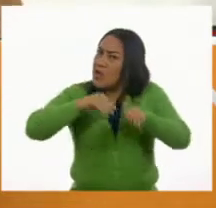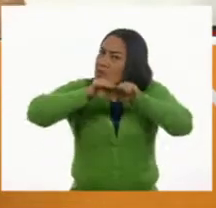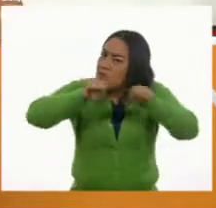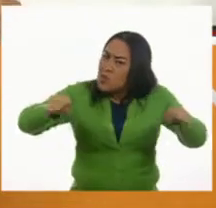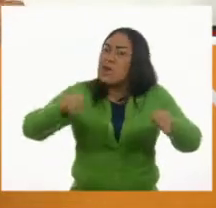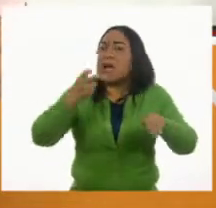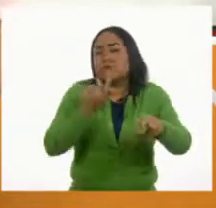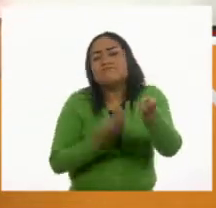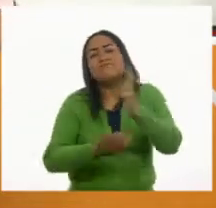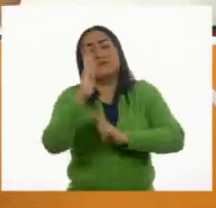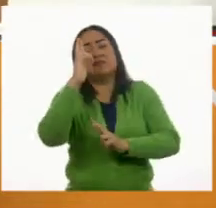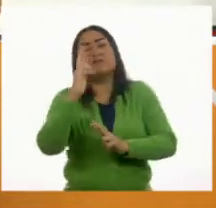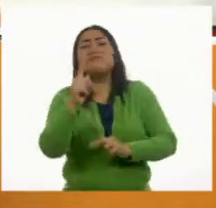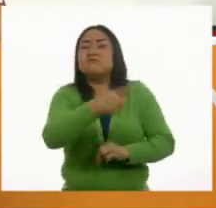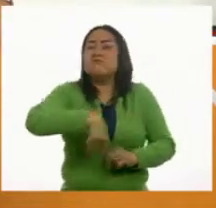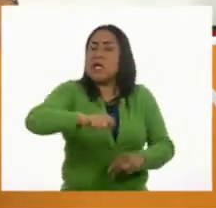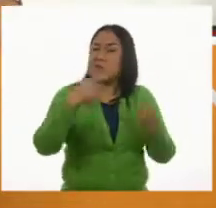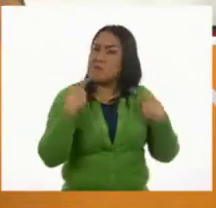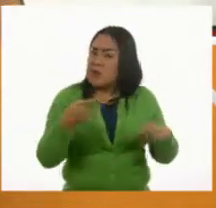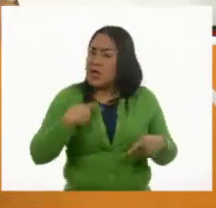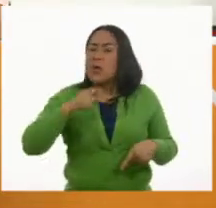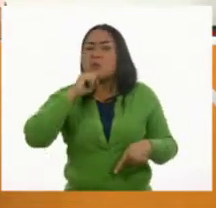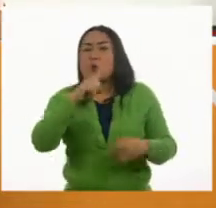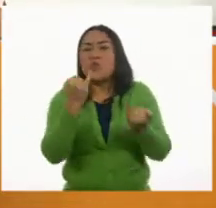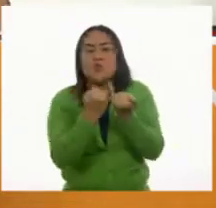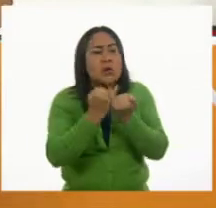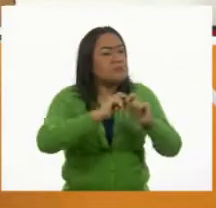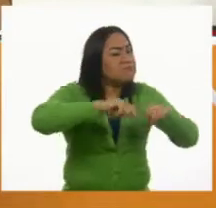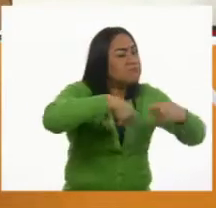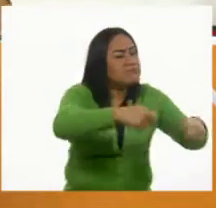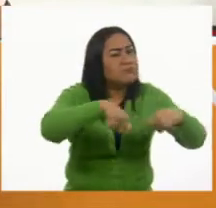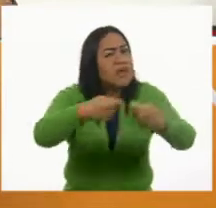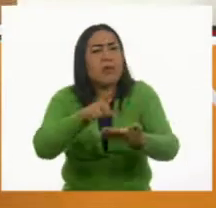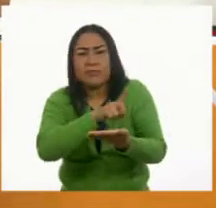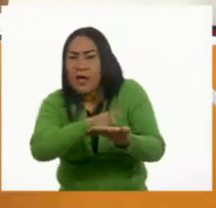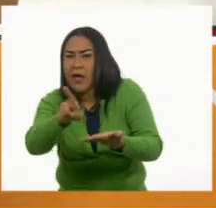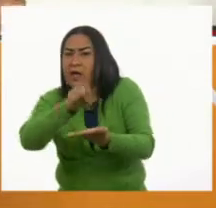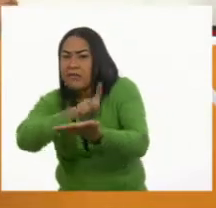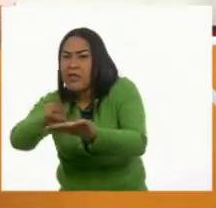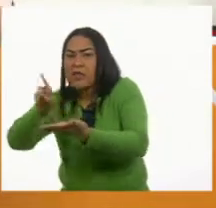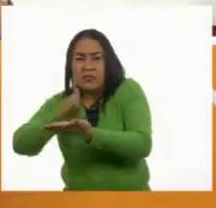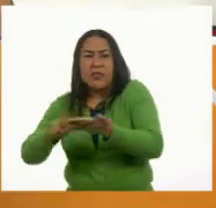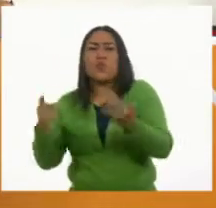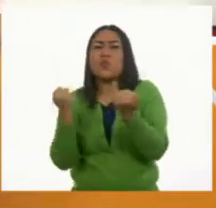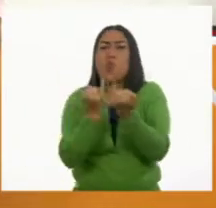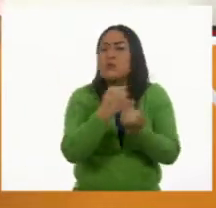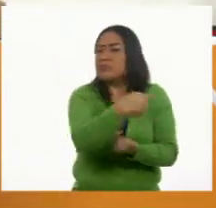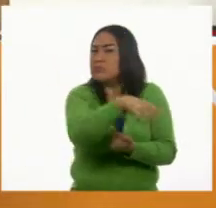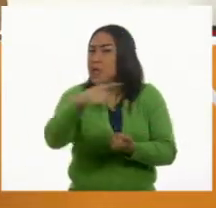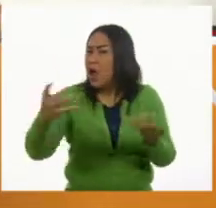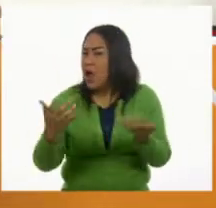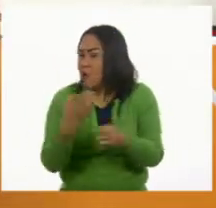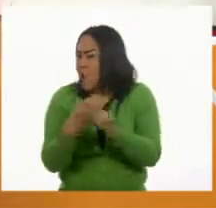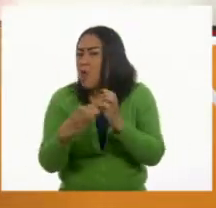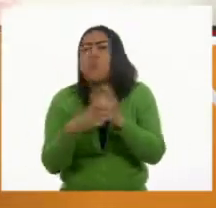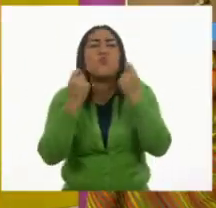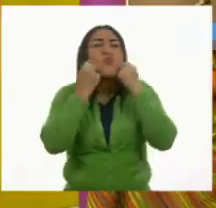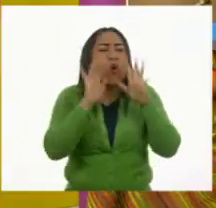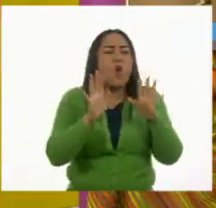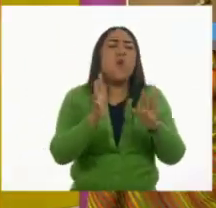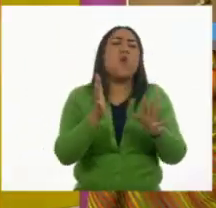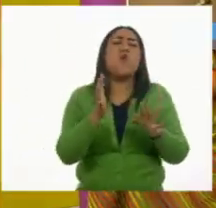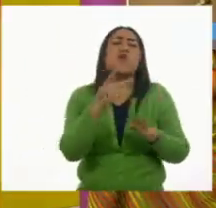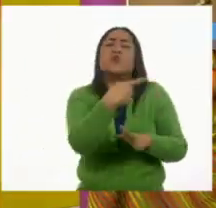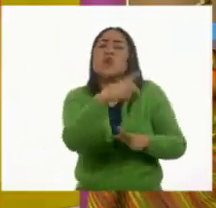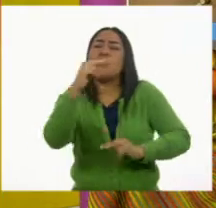que todas las personas tuvieran los mismos derechos y que todas las personas pudieran adquirir las mismas cosas sin importar su condición social.